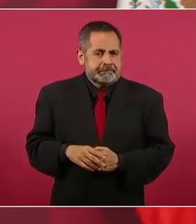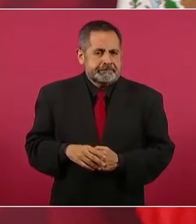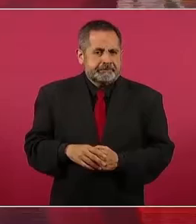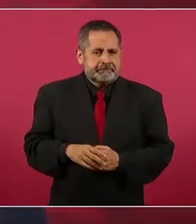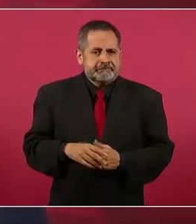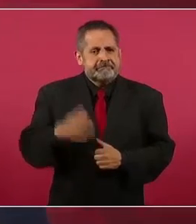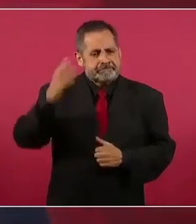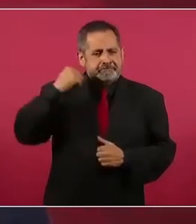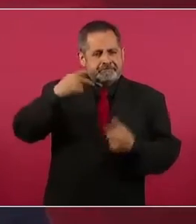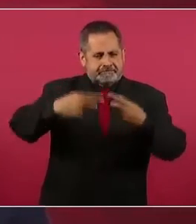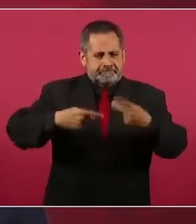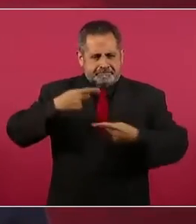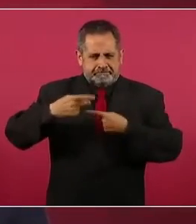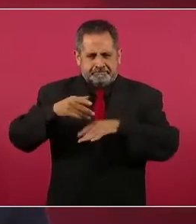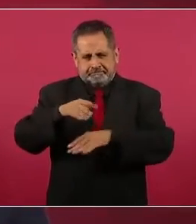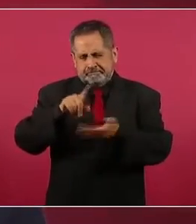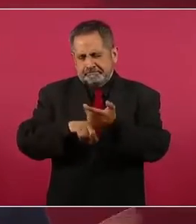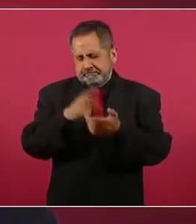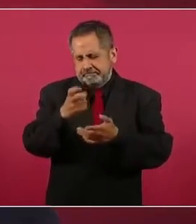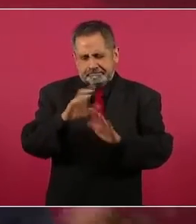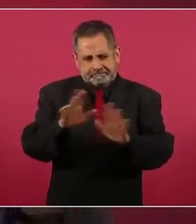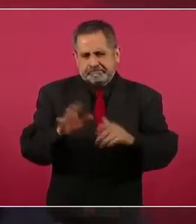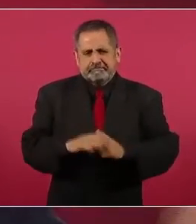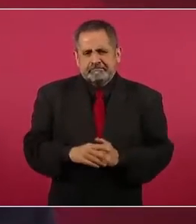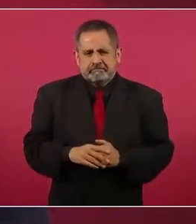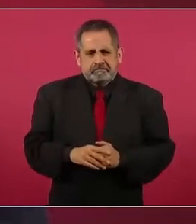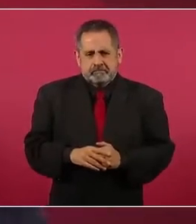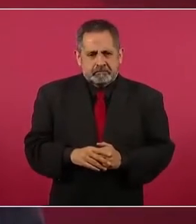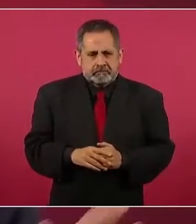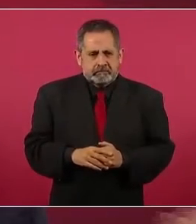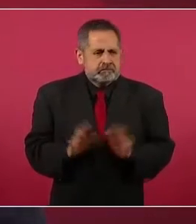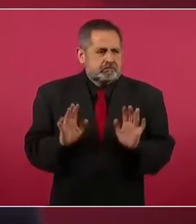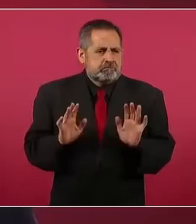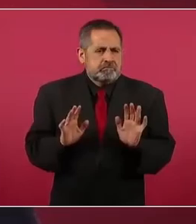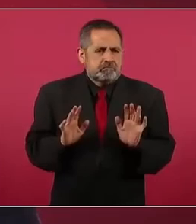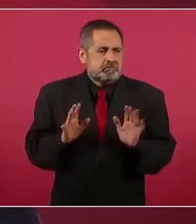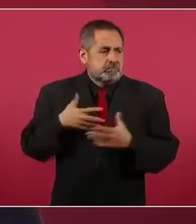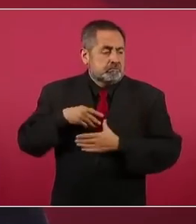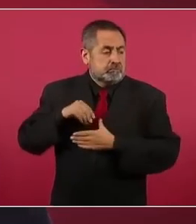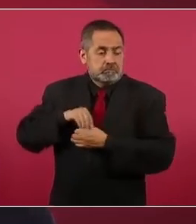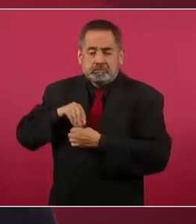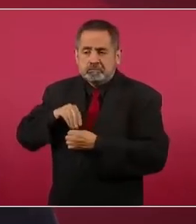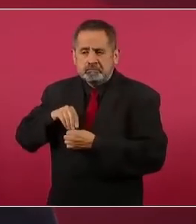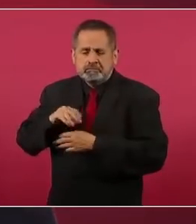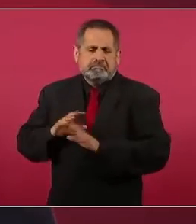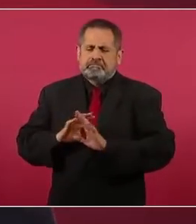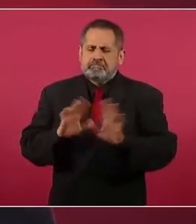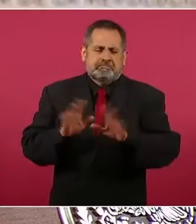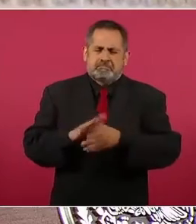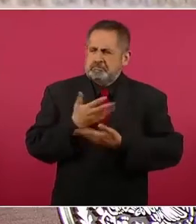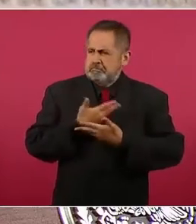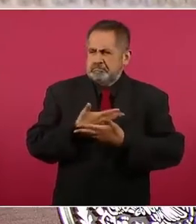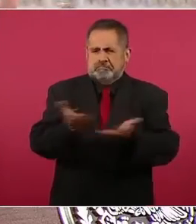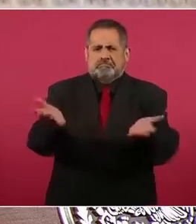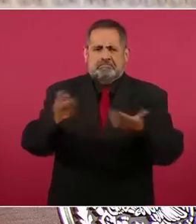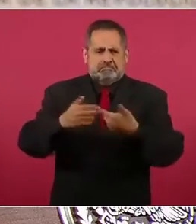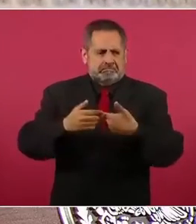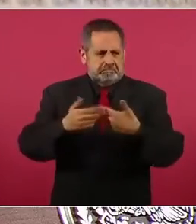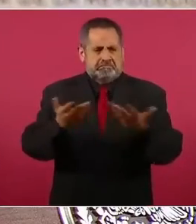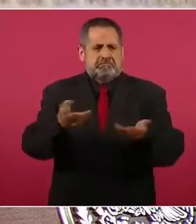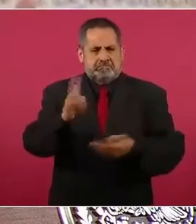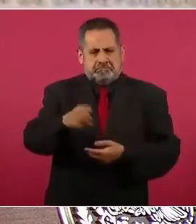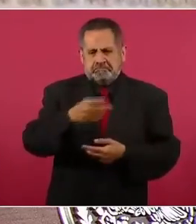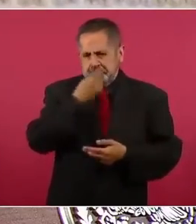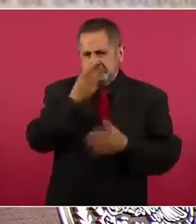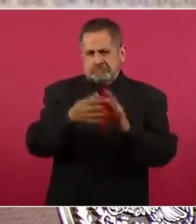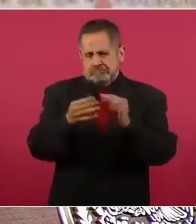pregunta sobre esto y no tenemos nada que ocultar. Entonces, por